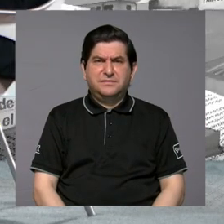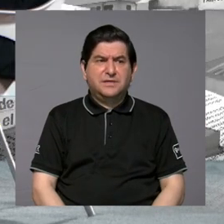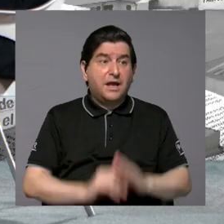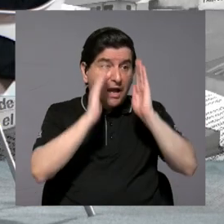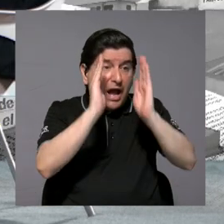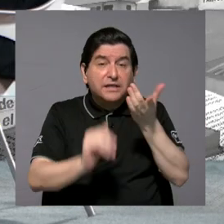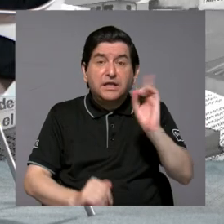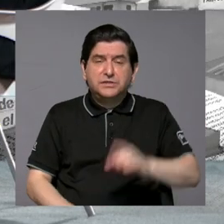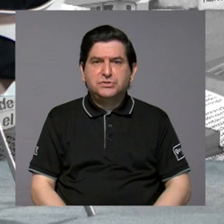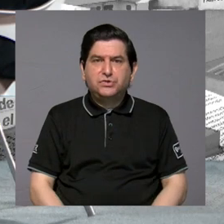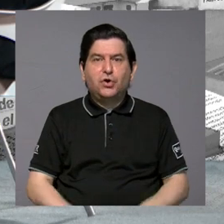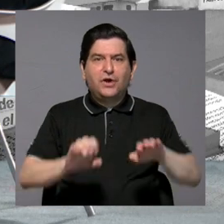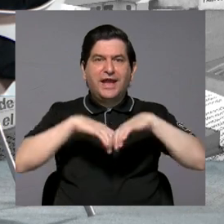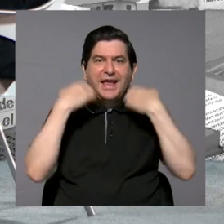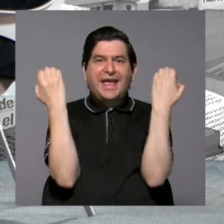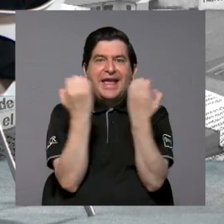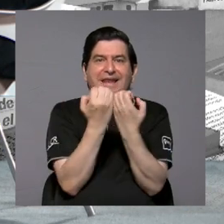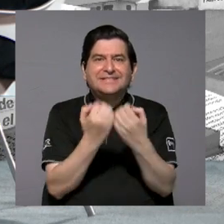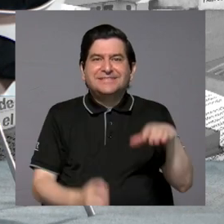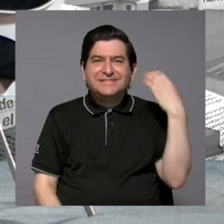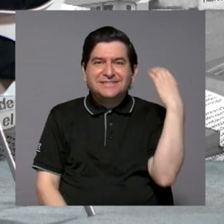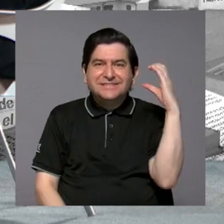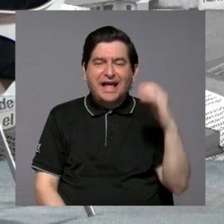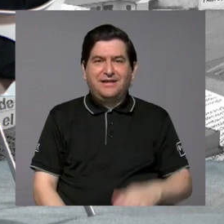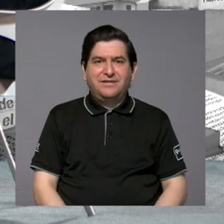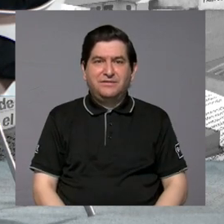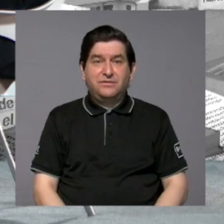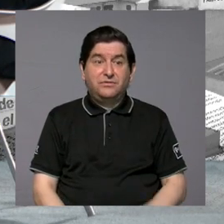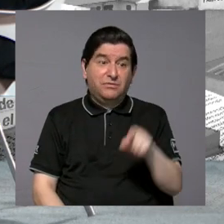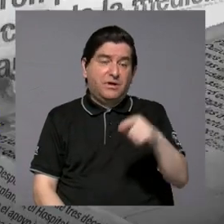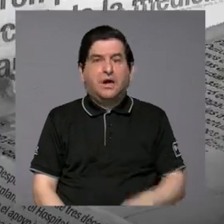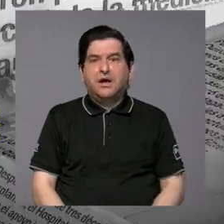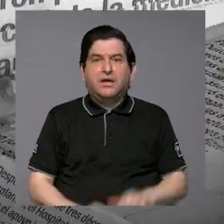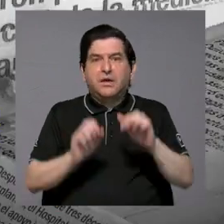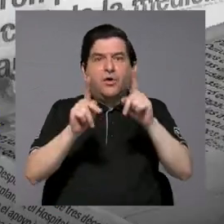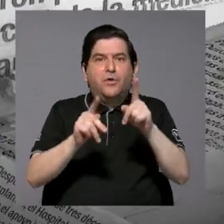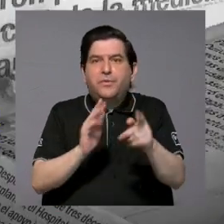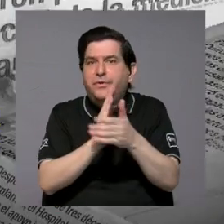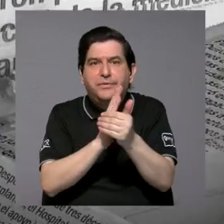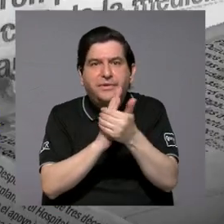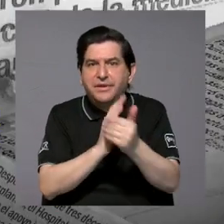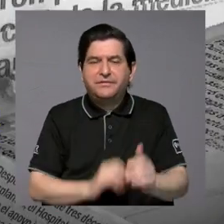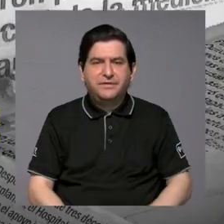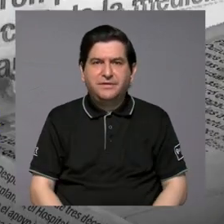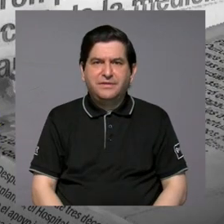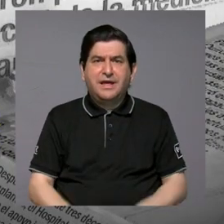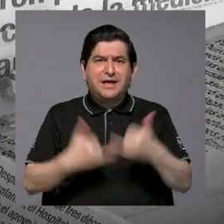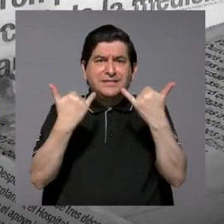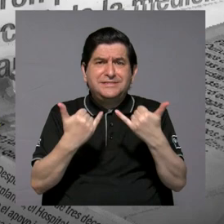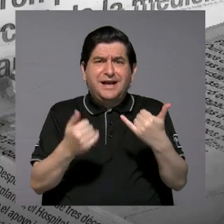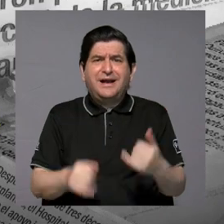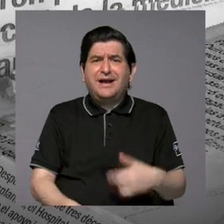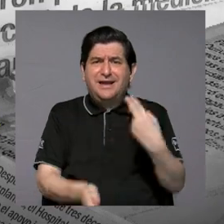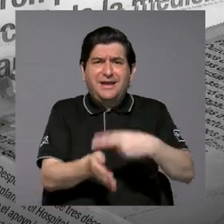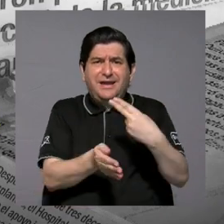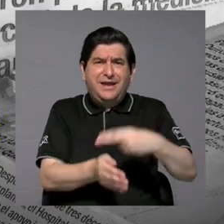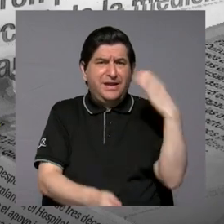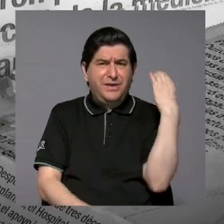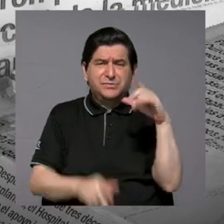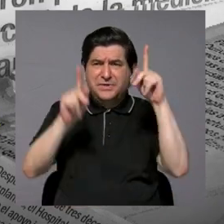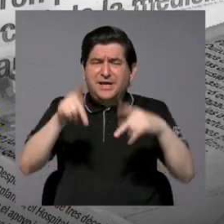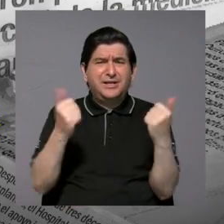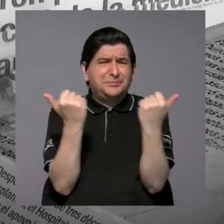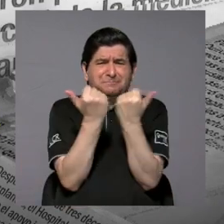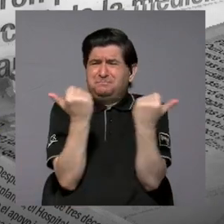los van a atender? En el fello mesa, porque van a tener que habilitarlo, porque ese hospital ya la gente no cabe, y además